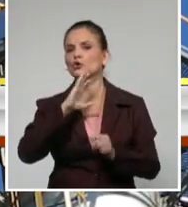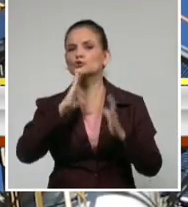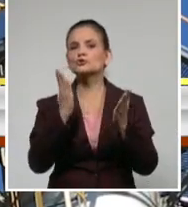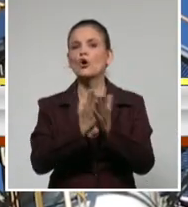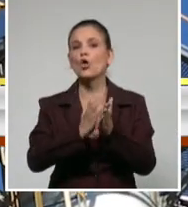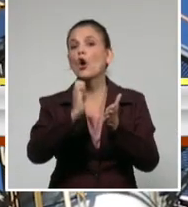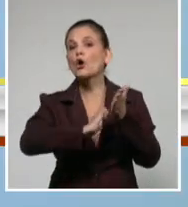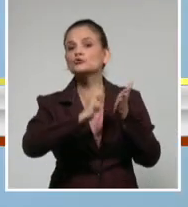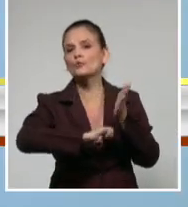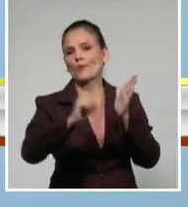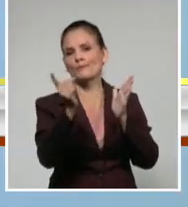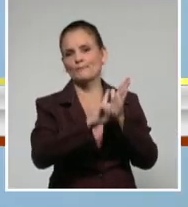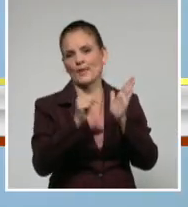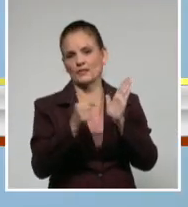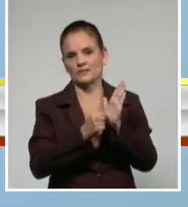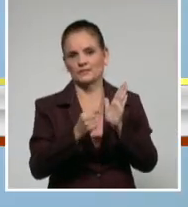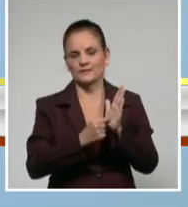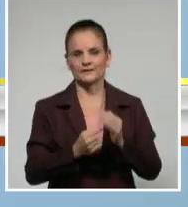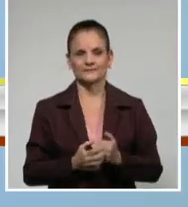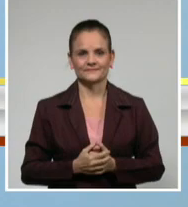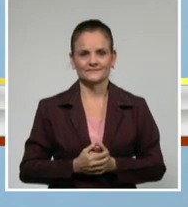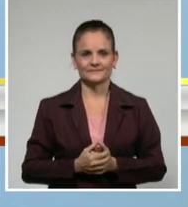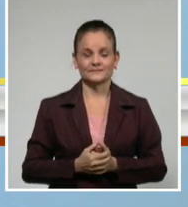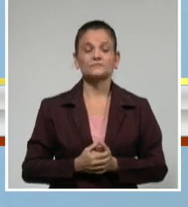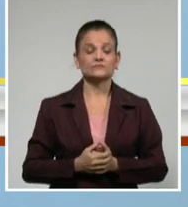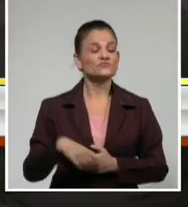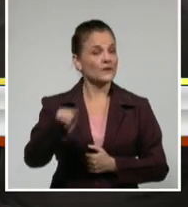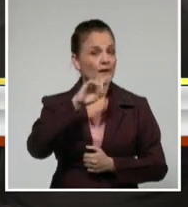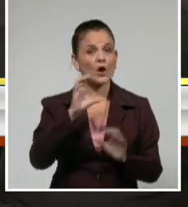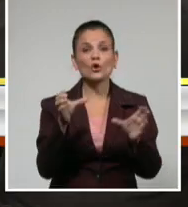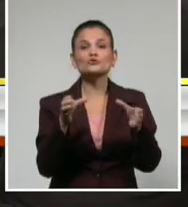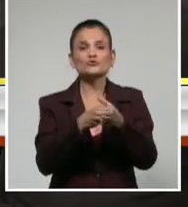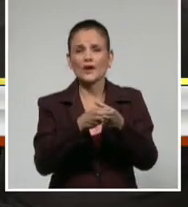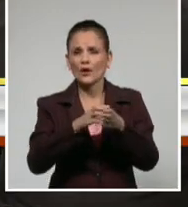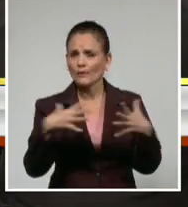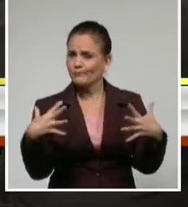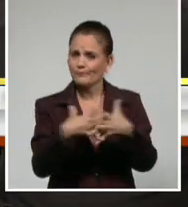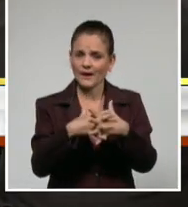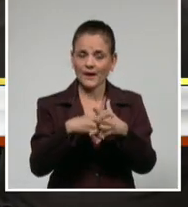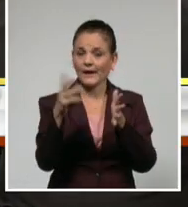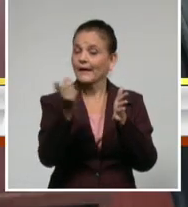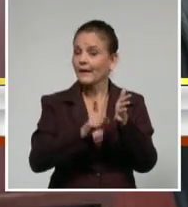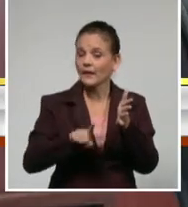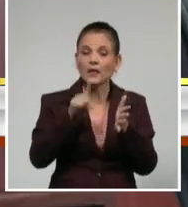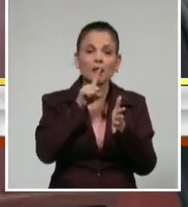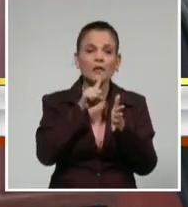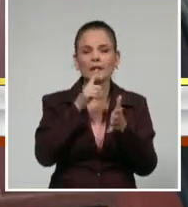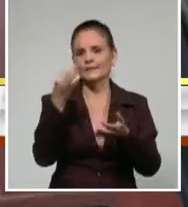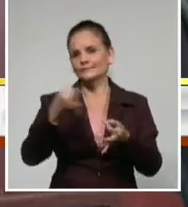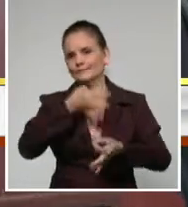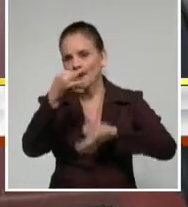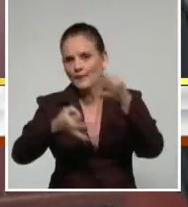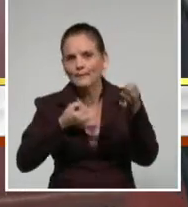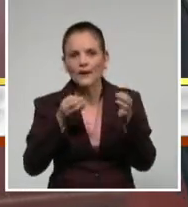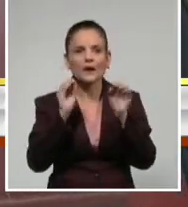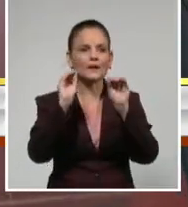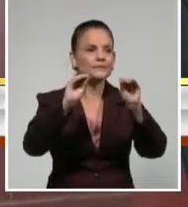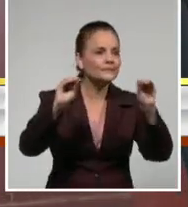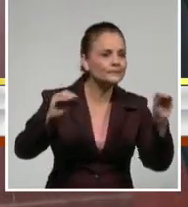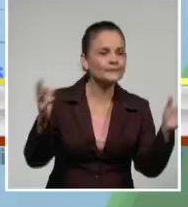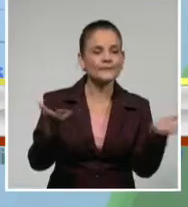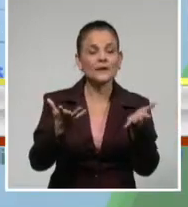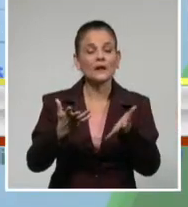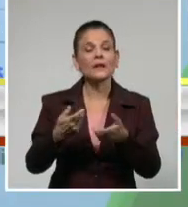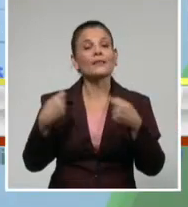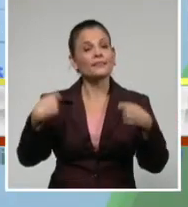consumos. Este Consejo Energético Nacional convocó a evitar excesos en los valores, pues de